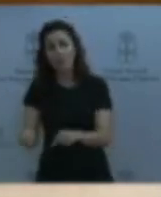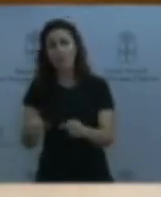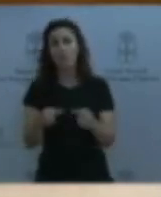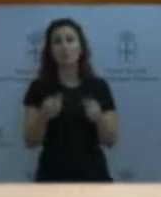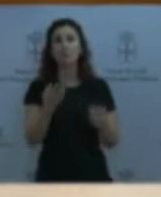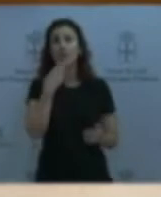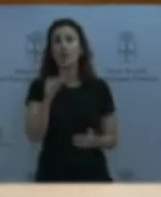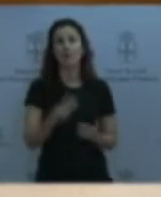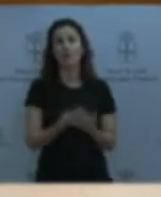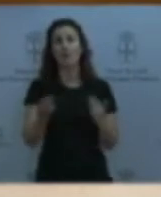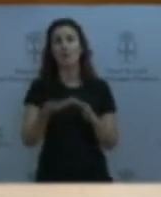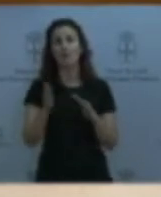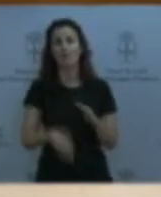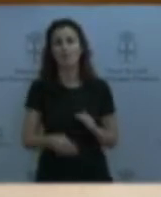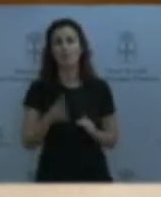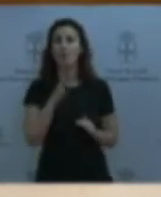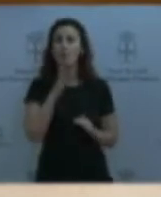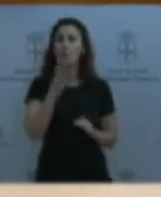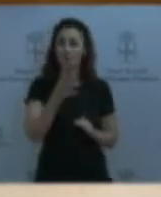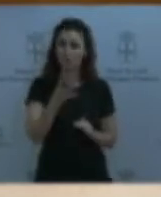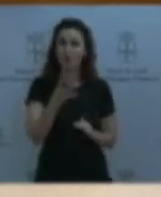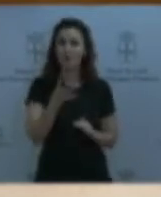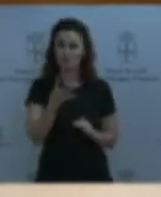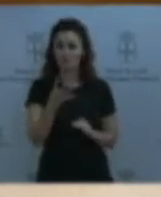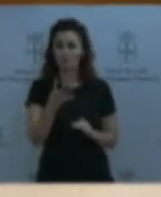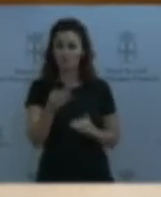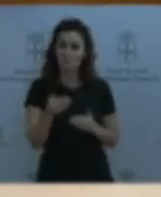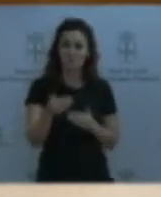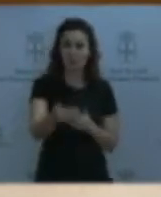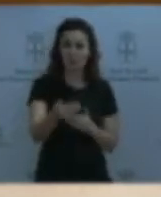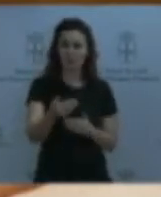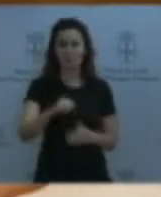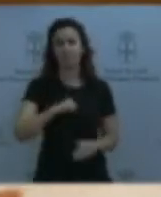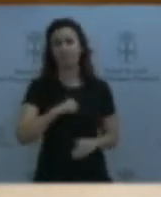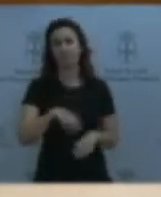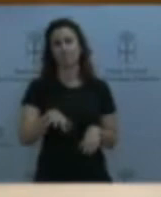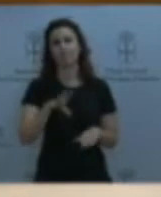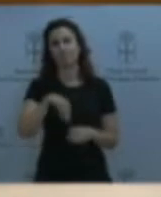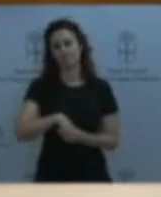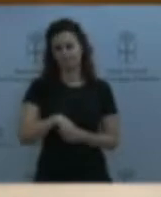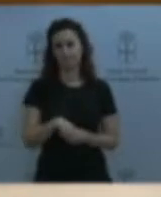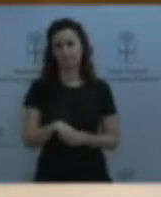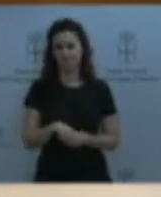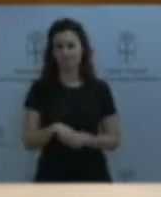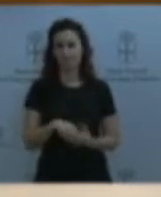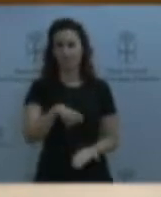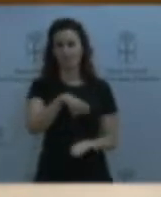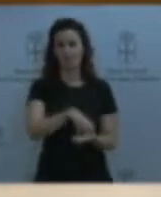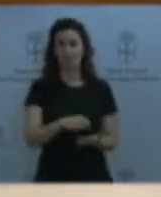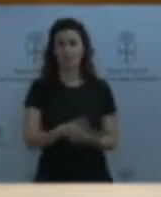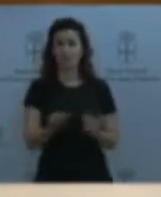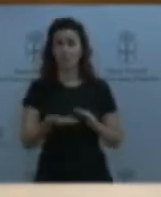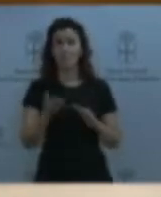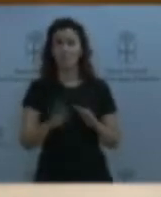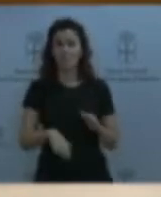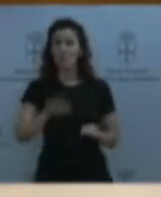ingresados en un centro de menor, lo que puede parecer perfectamente legal, pero